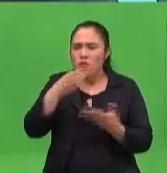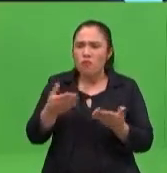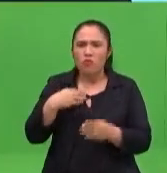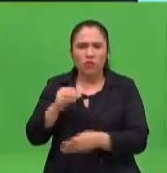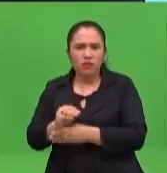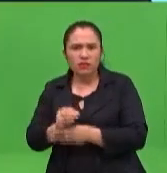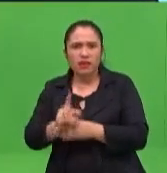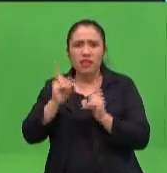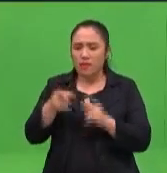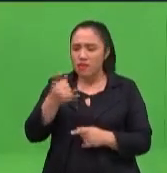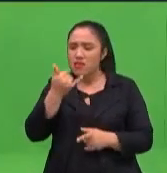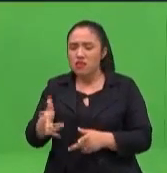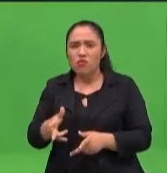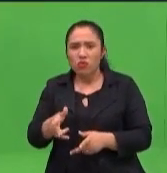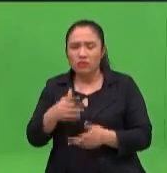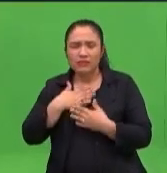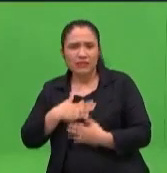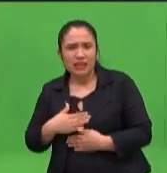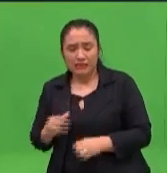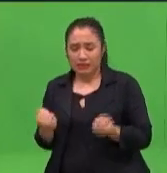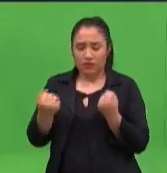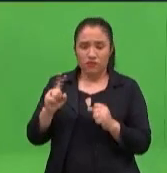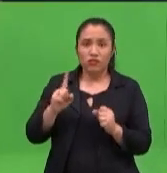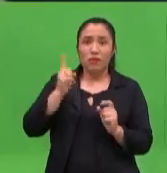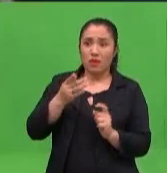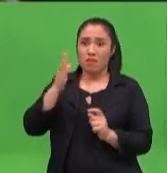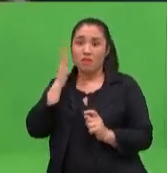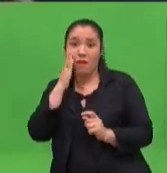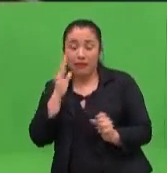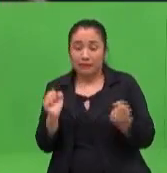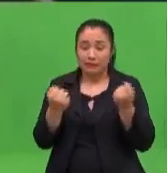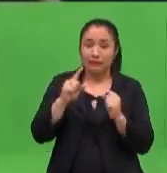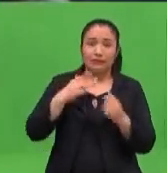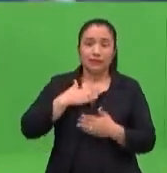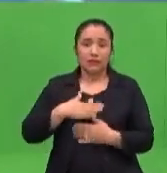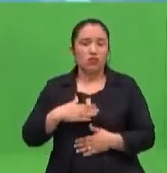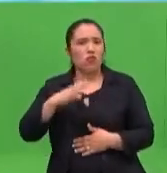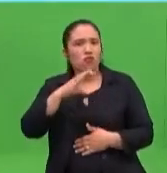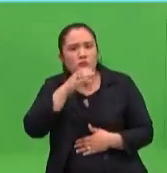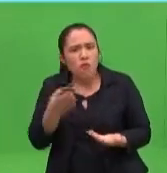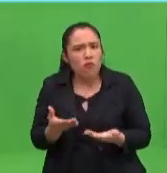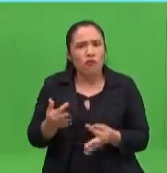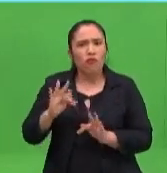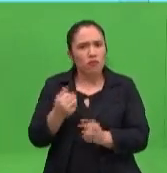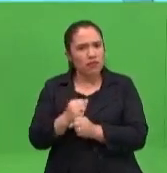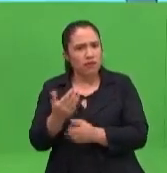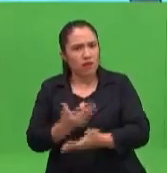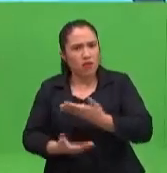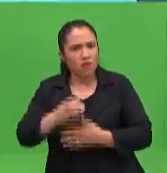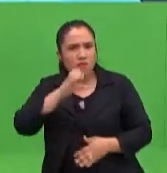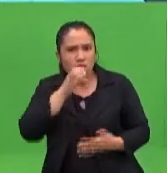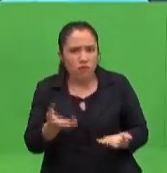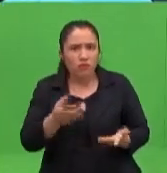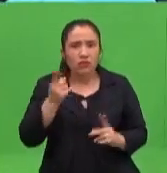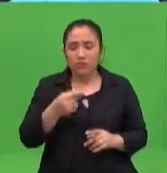estrese, que la mamá no se estrese? Porque están recibiendo una formación a través de una plataforma, de un trabajo